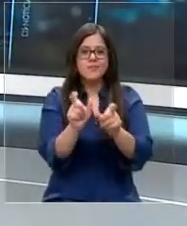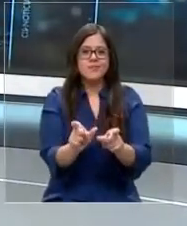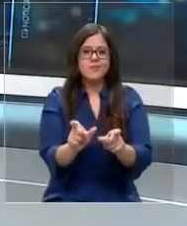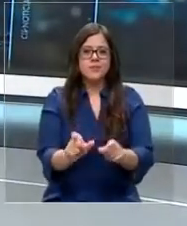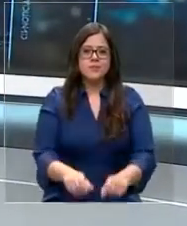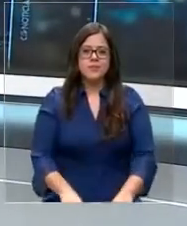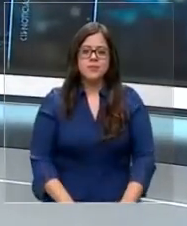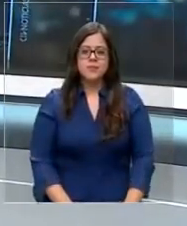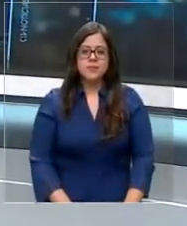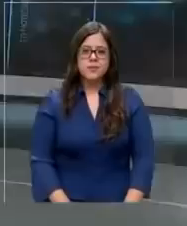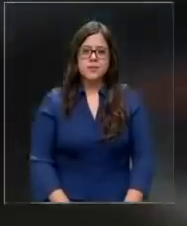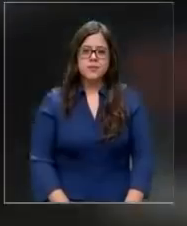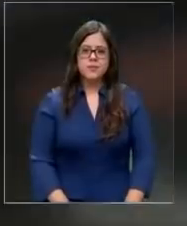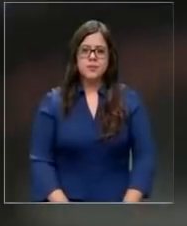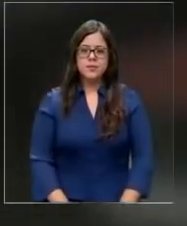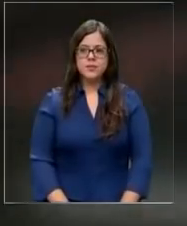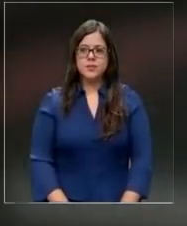autoridad.